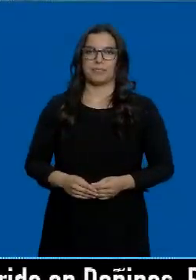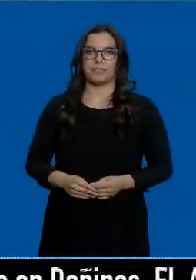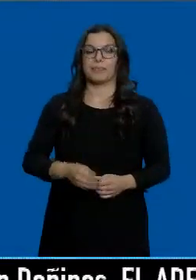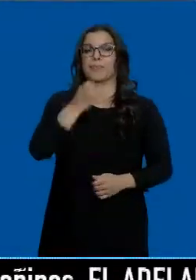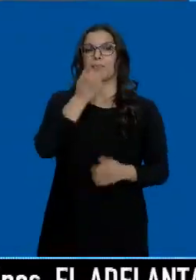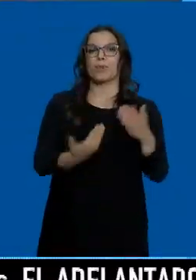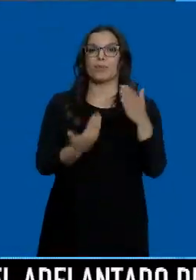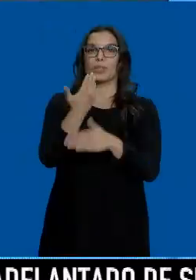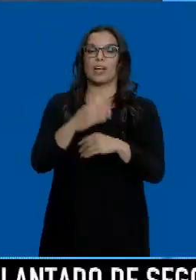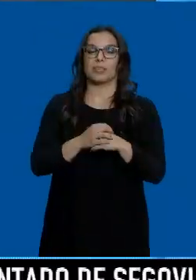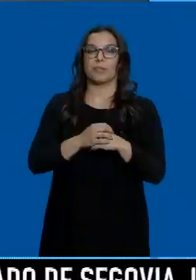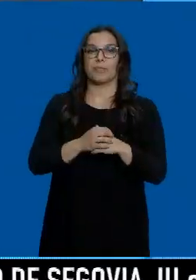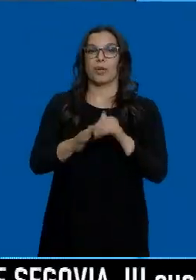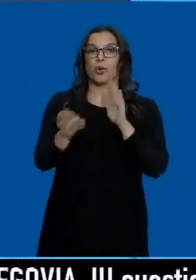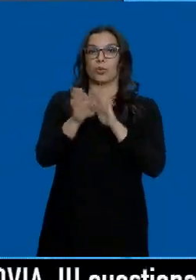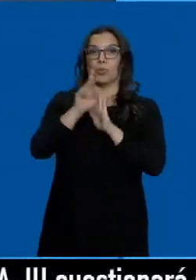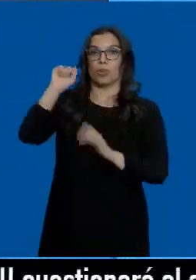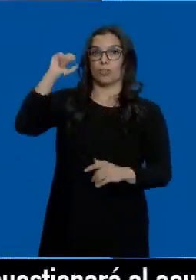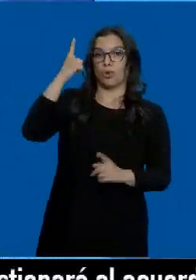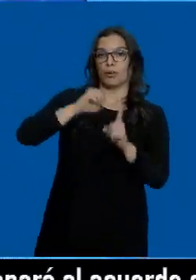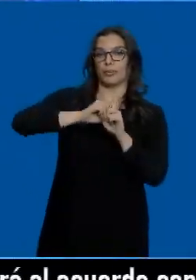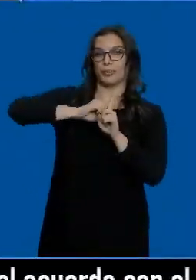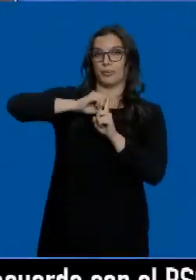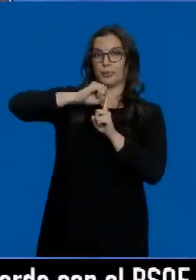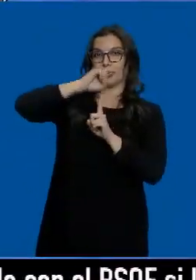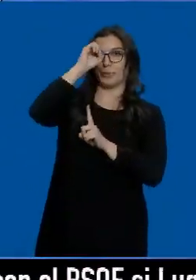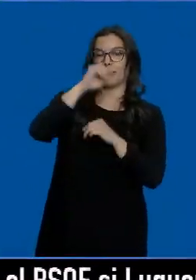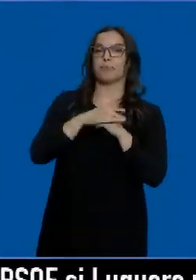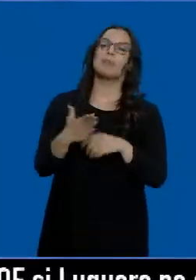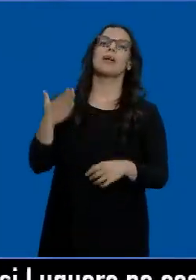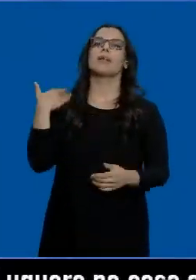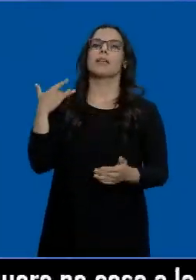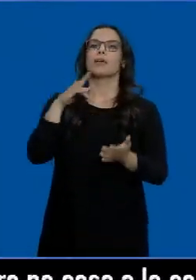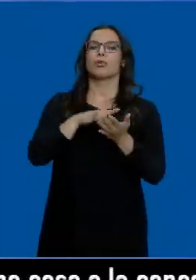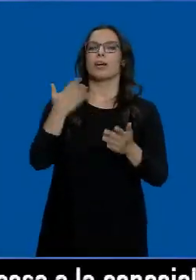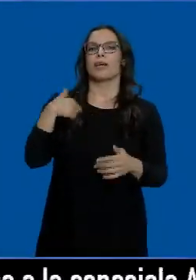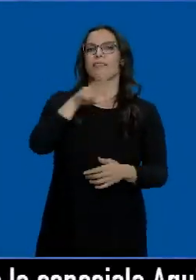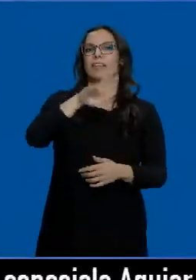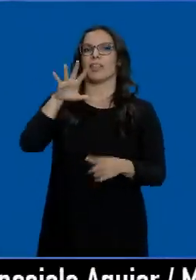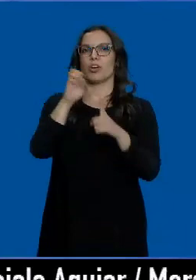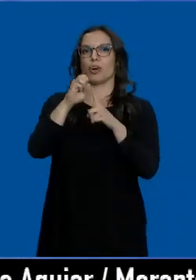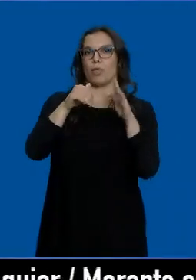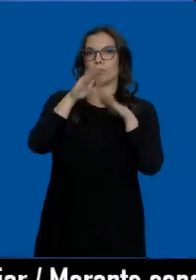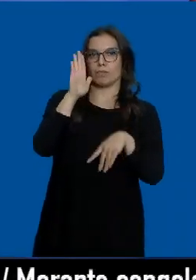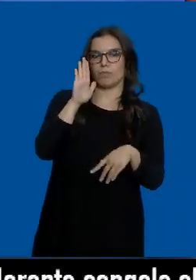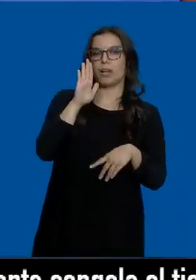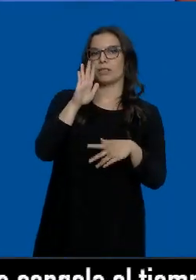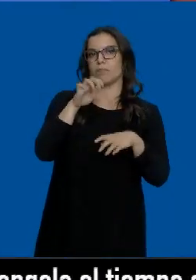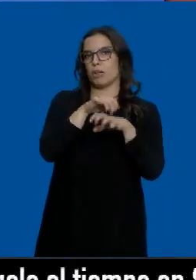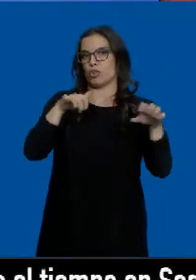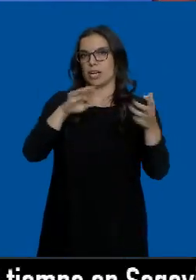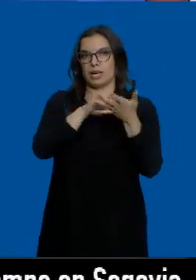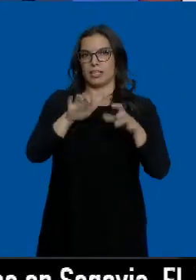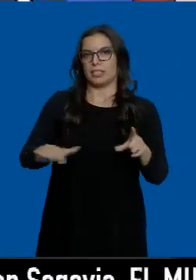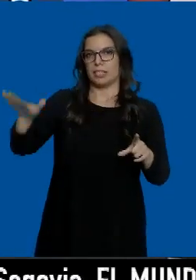Muy buenos días, seguimos con sol y siguen subiendo las temperaturas. Ayer ya superamos los 25 grados en gran parte de